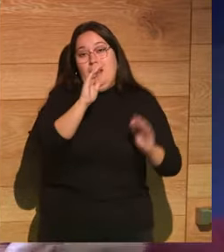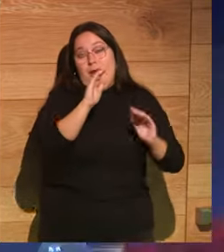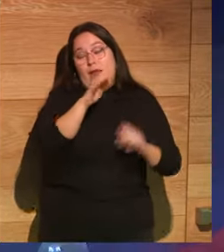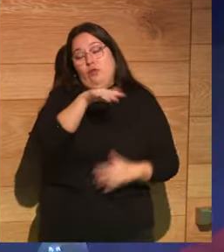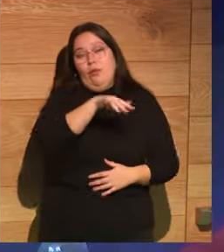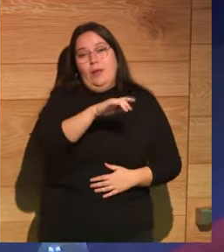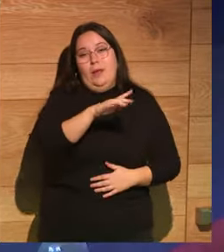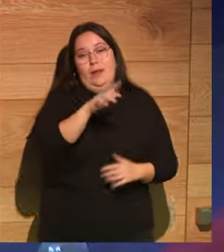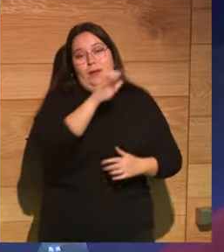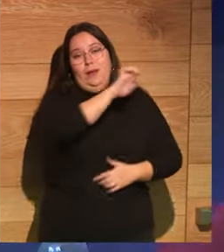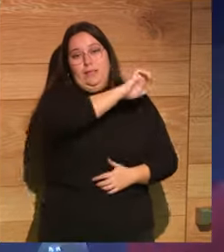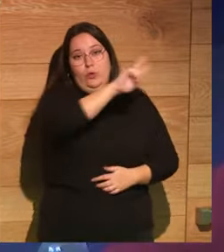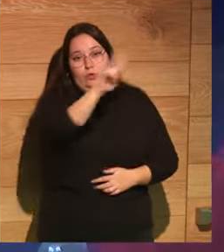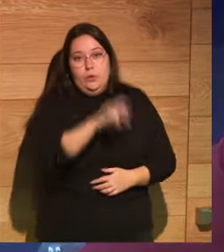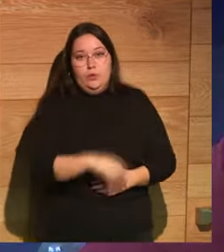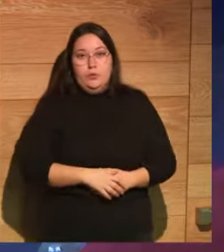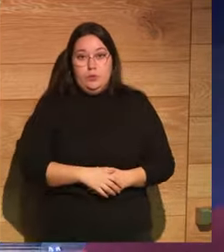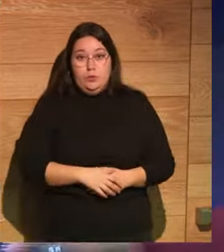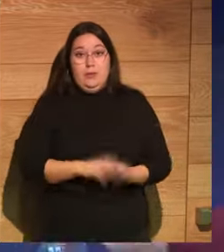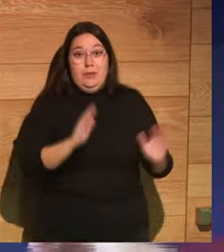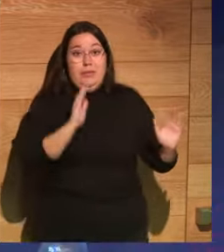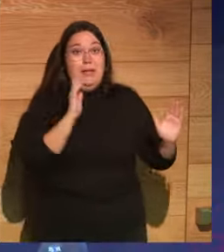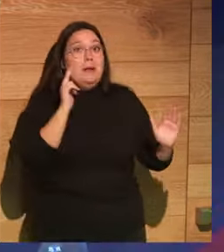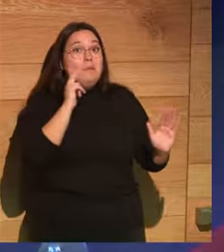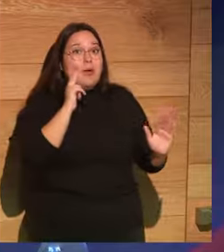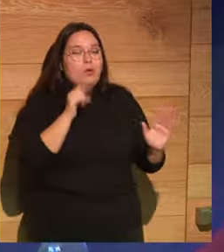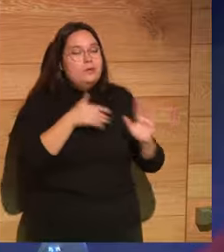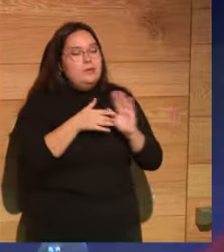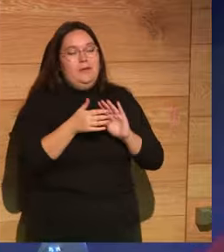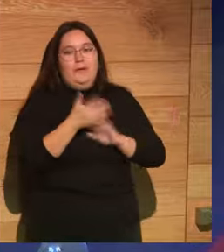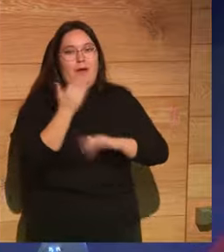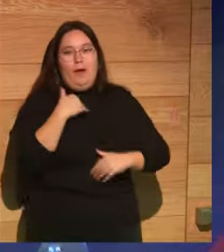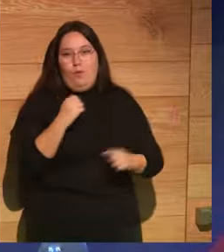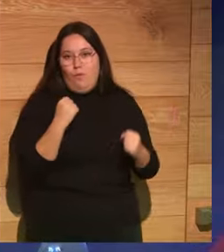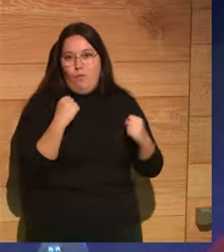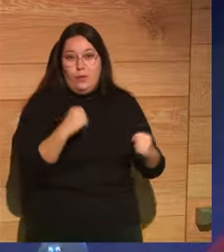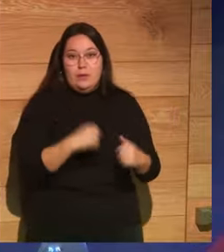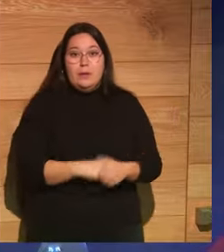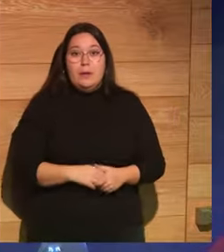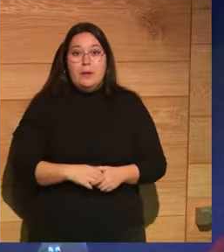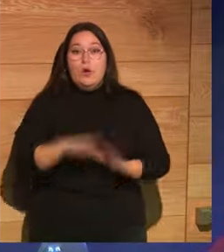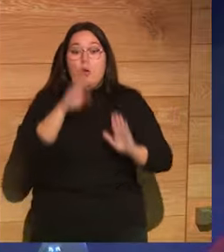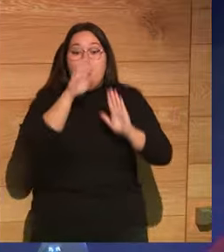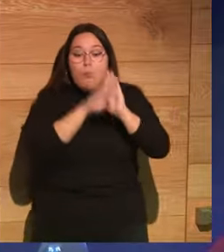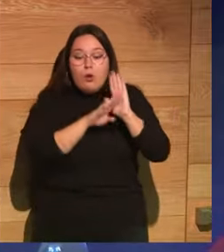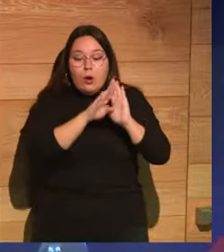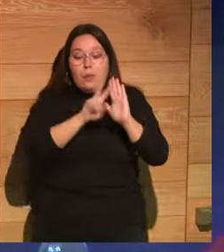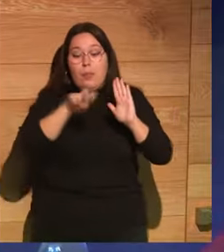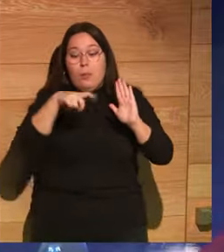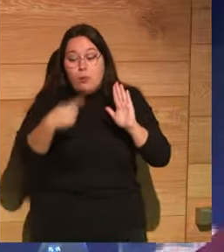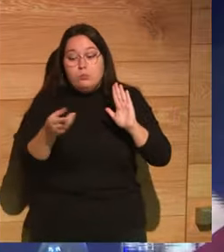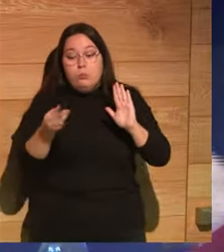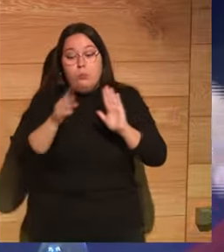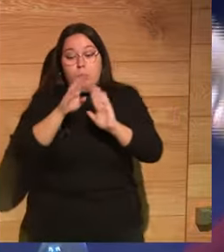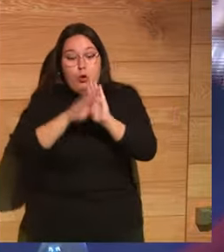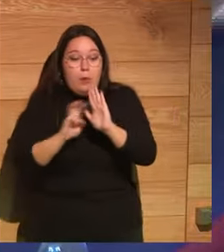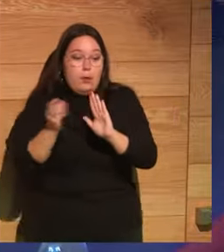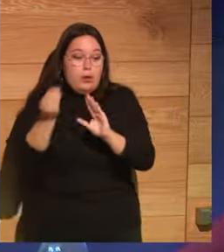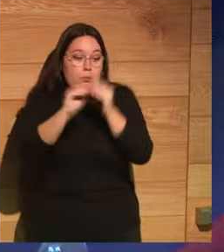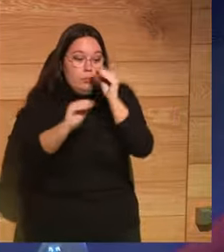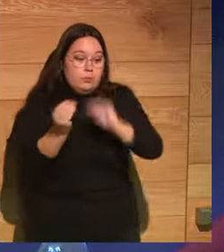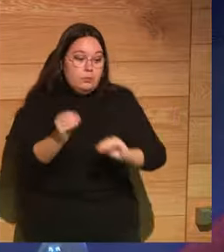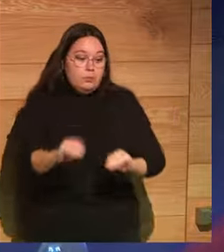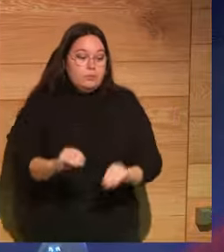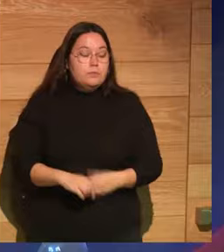el pánico satánico en los años 80 en Estados Unidos era lo más grande había un programa detrás de otro programa detrás de otro